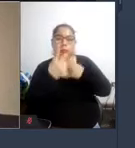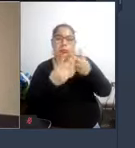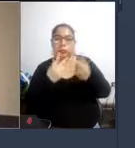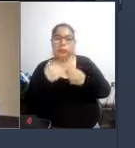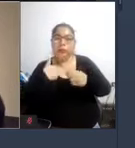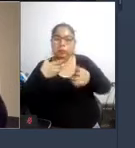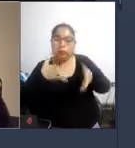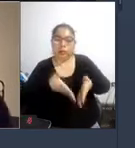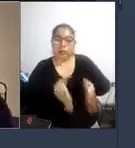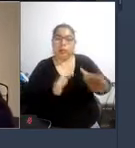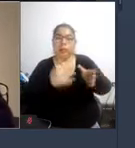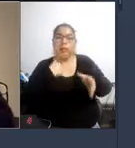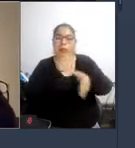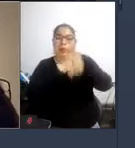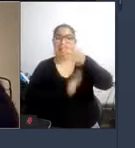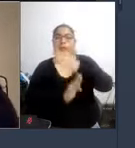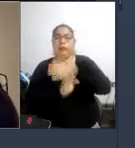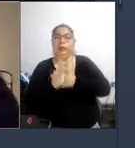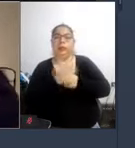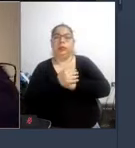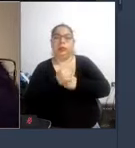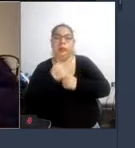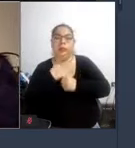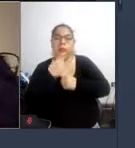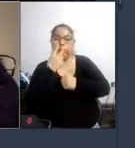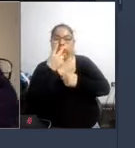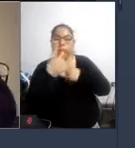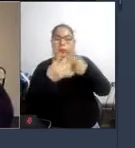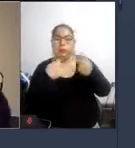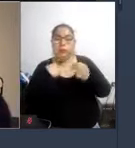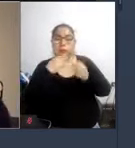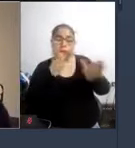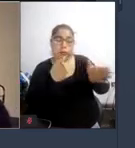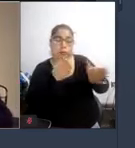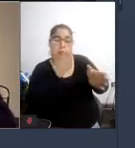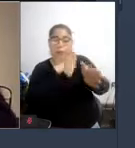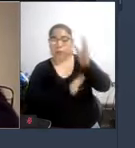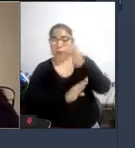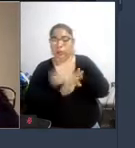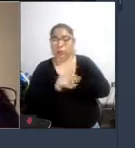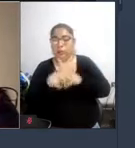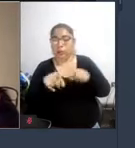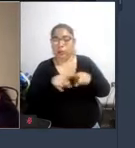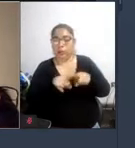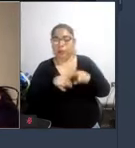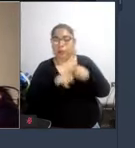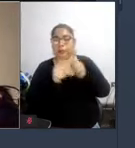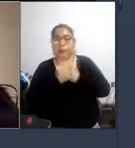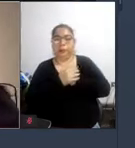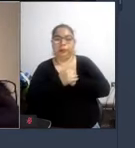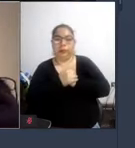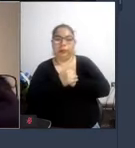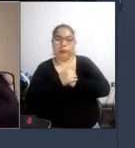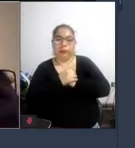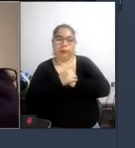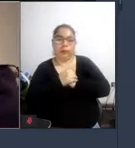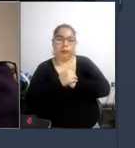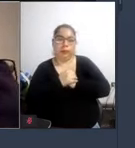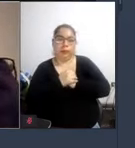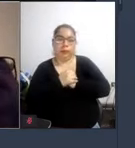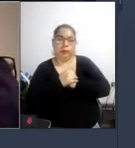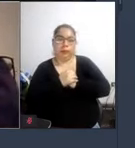por lo tanto mi visión de la discapacidad es bastante más fría